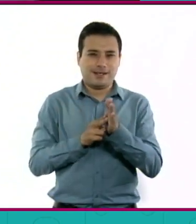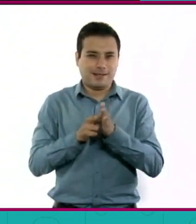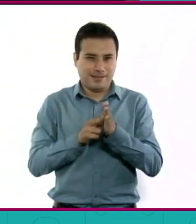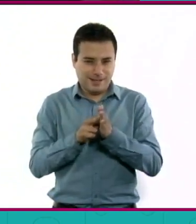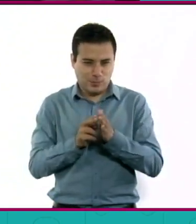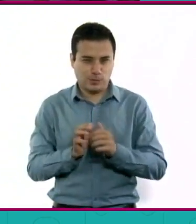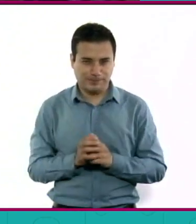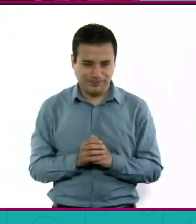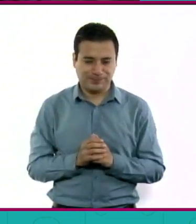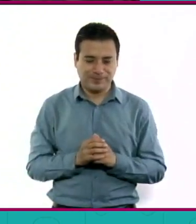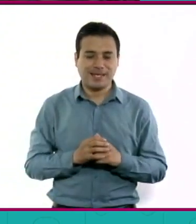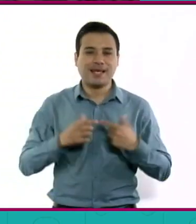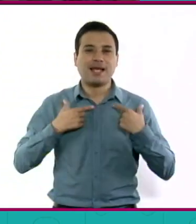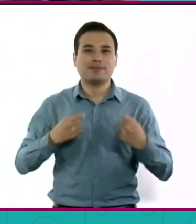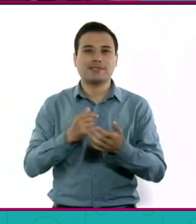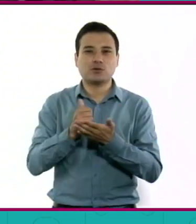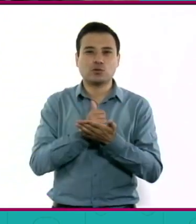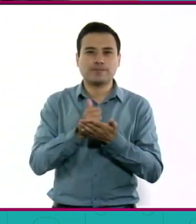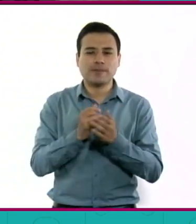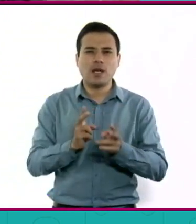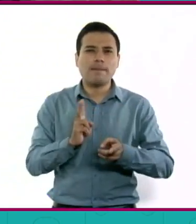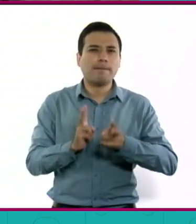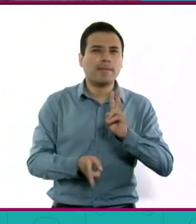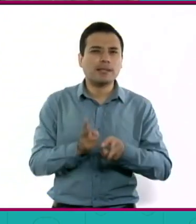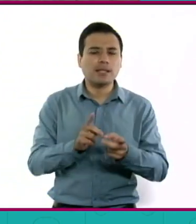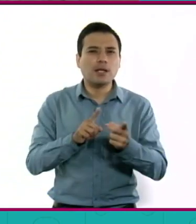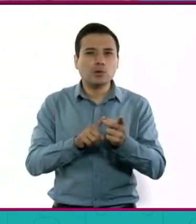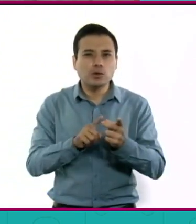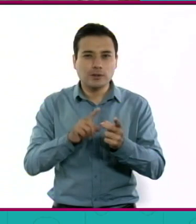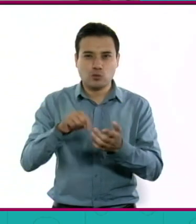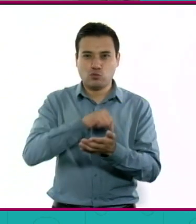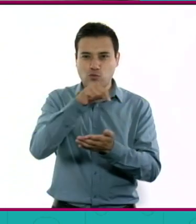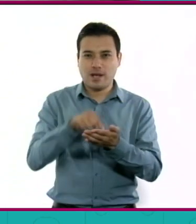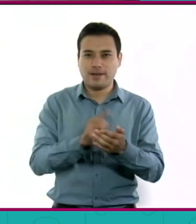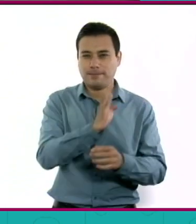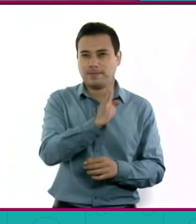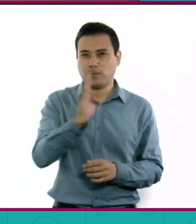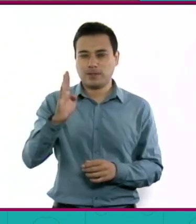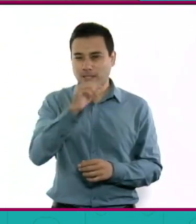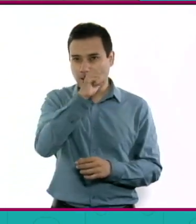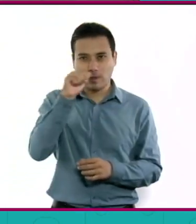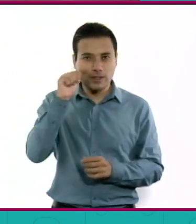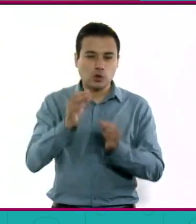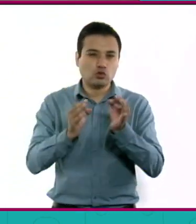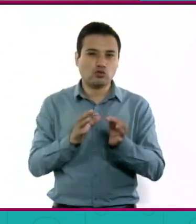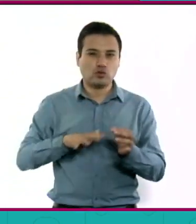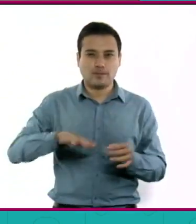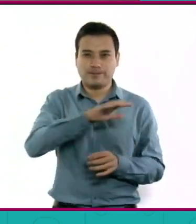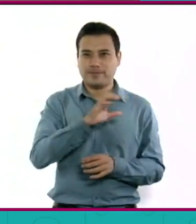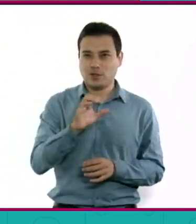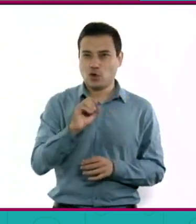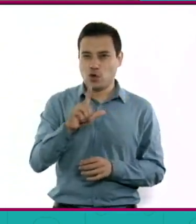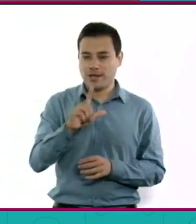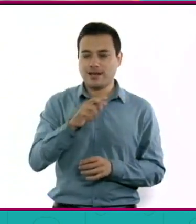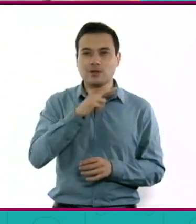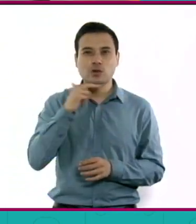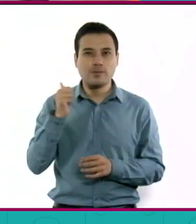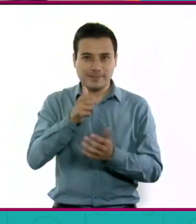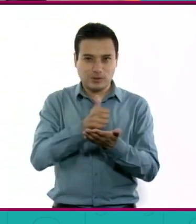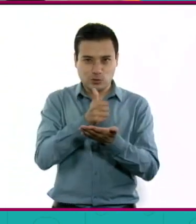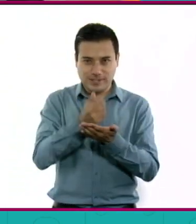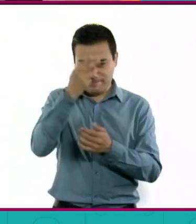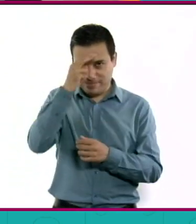La plática será en el interior de la Biblioteca Pública Benito Juárez, ubicada en la Colonia Roma de la Ciudad de México,